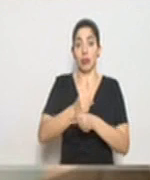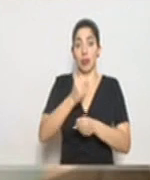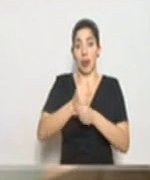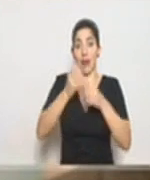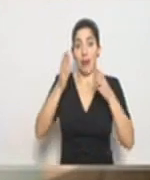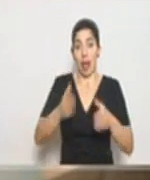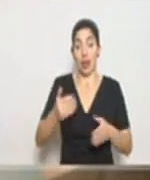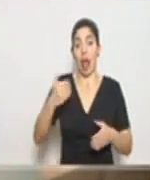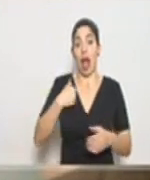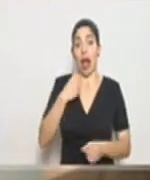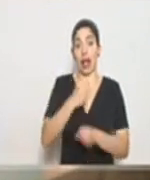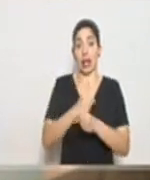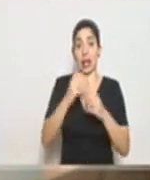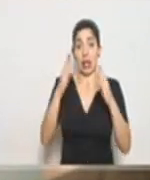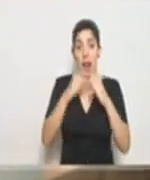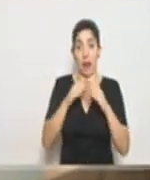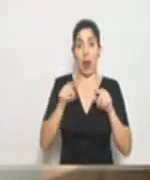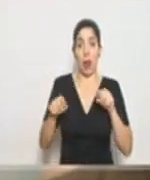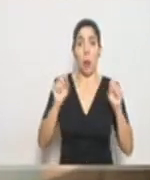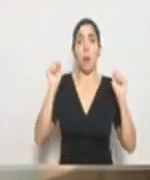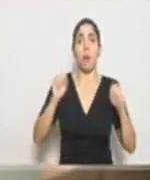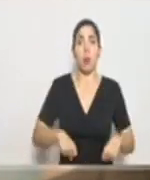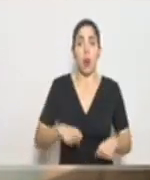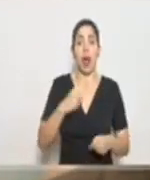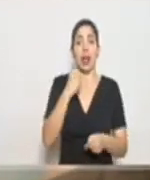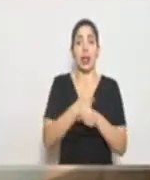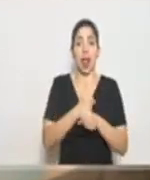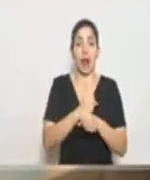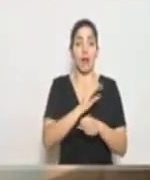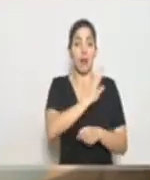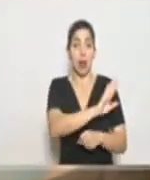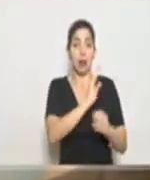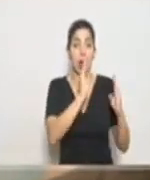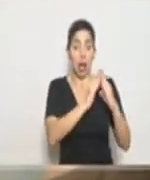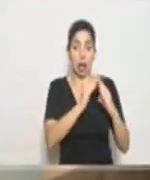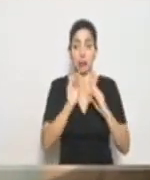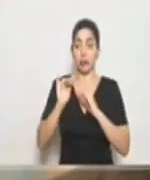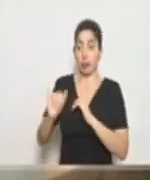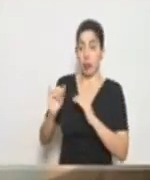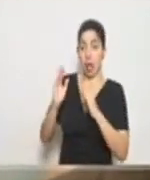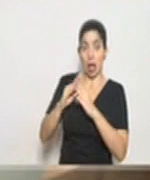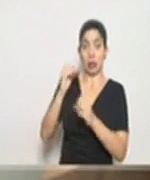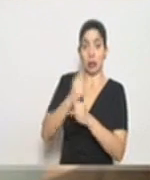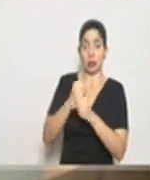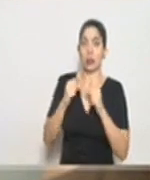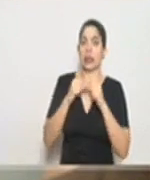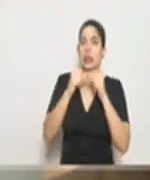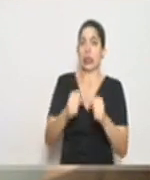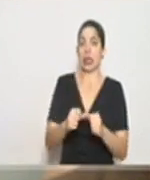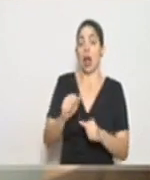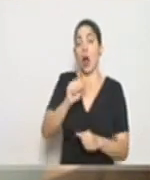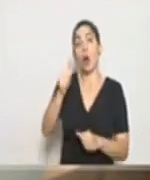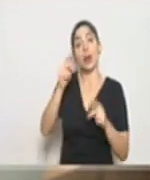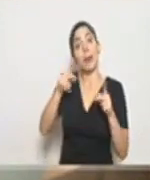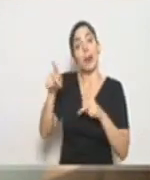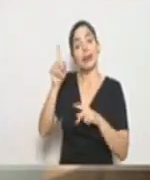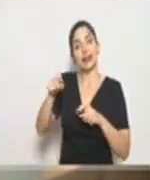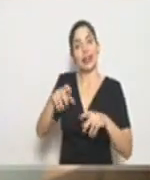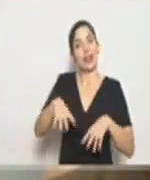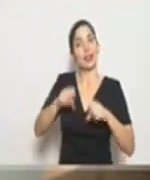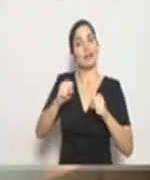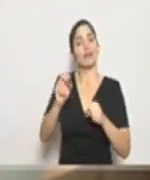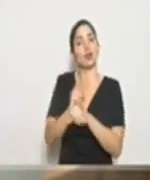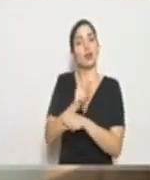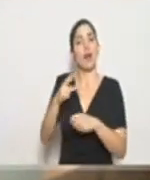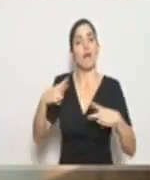tienen teletrabajo o que pueden hacer funciones teletrabajables lo van a seguir haciendo, los demás tendrán que acogerse a sus vacaciones y